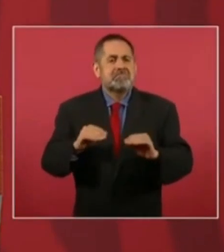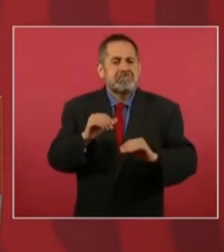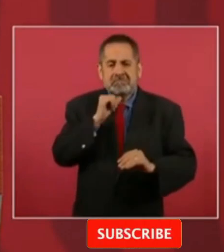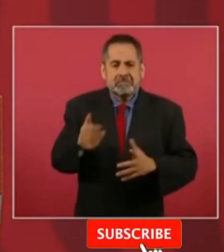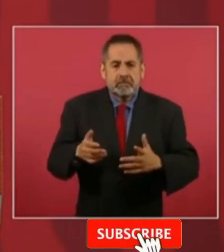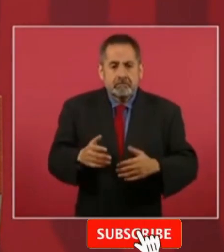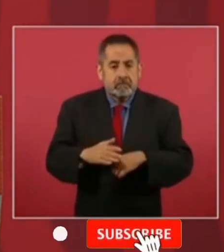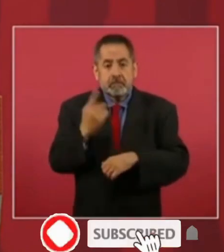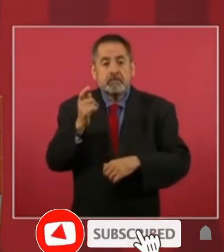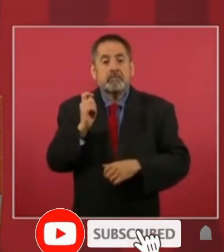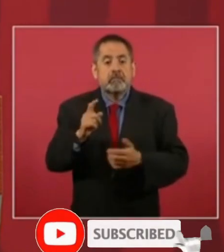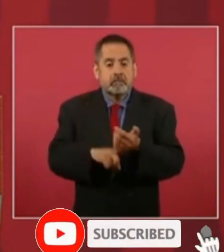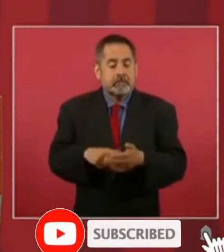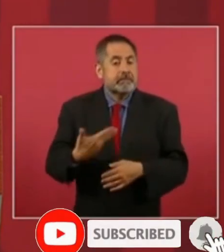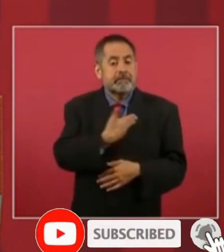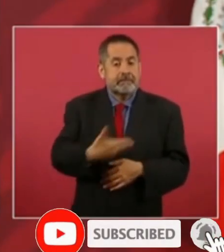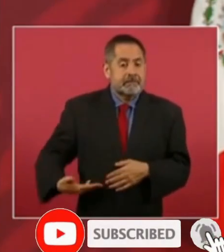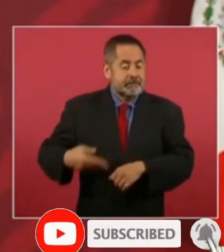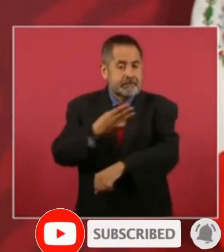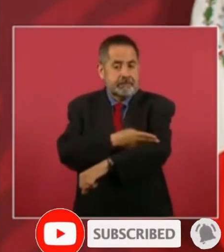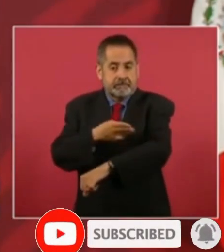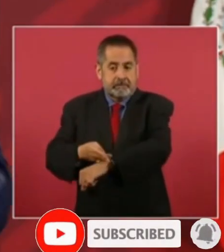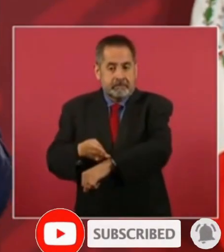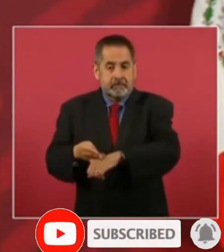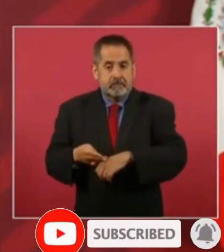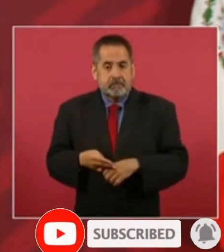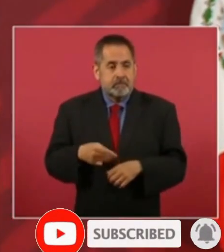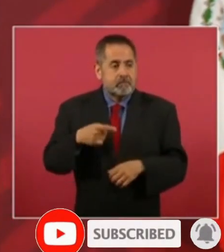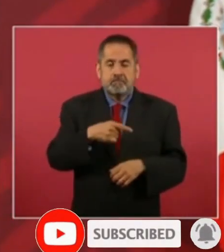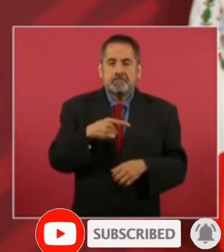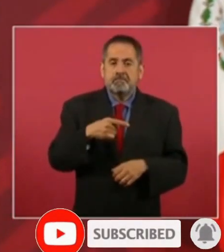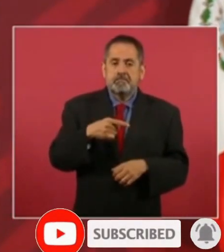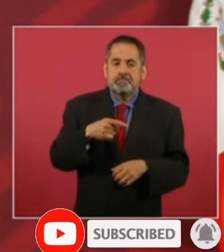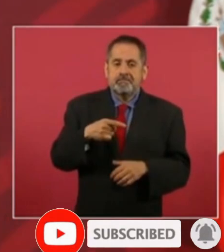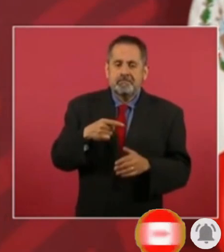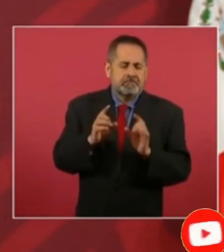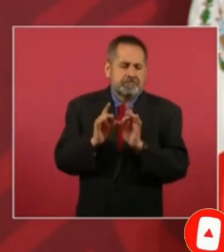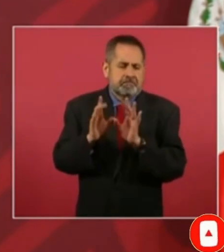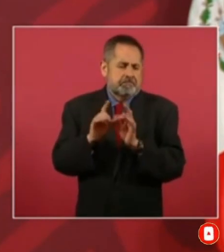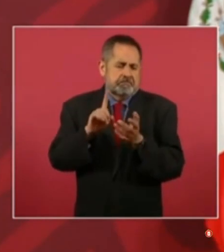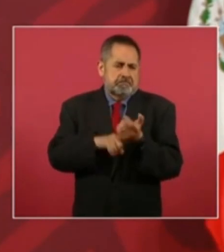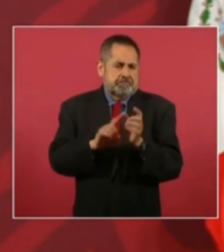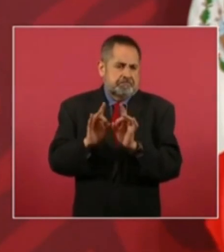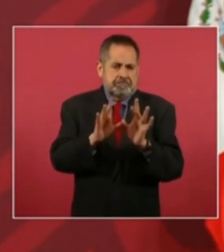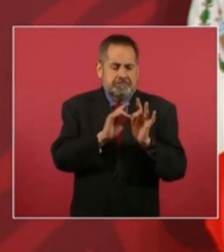porque el presidente Madero no logró también por circunstancias